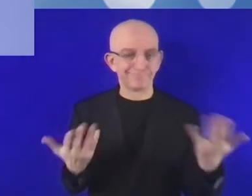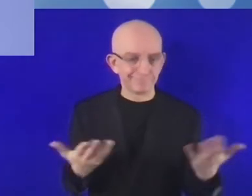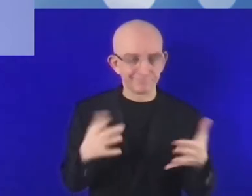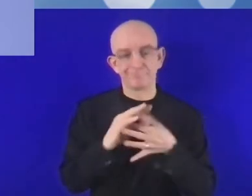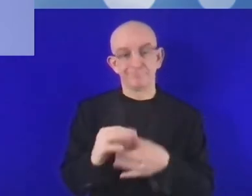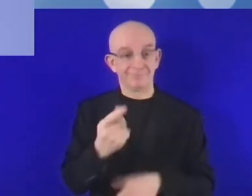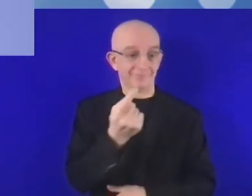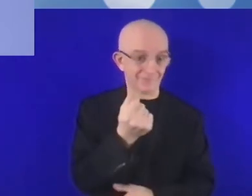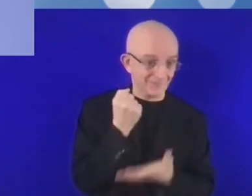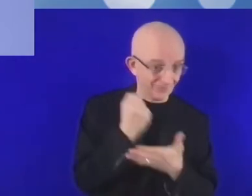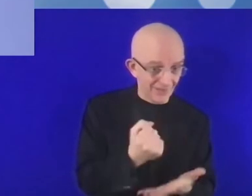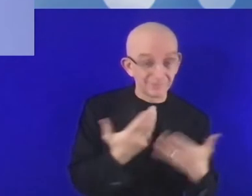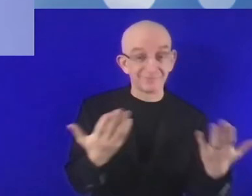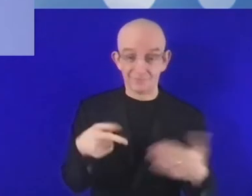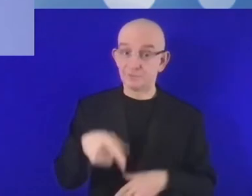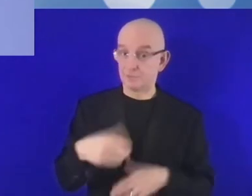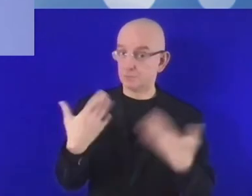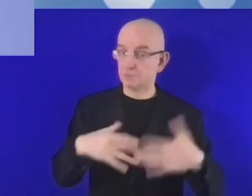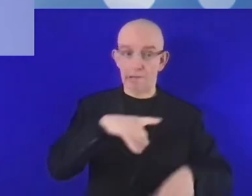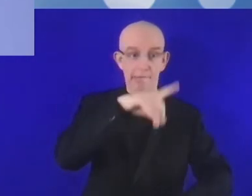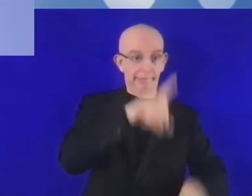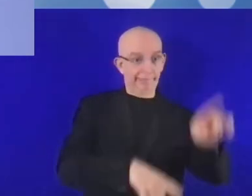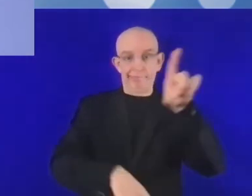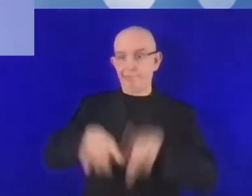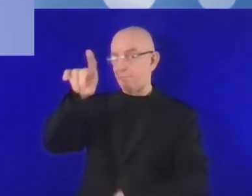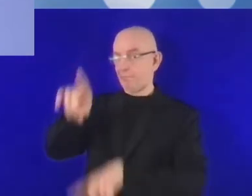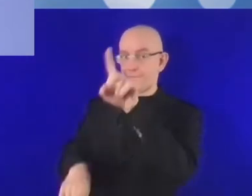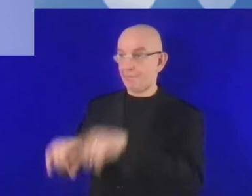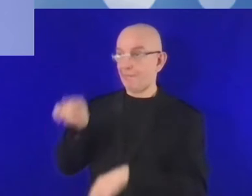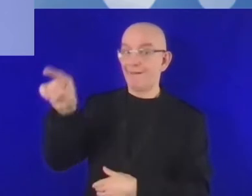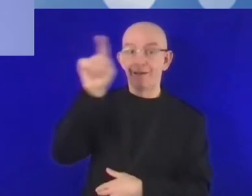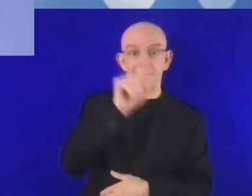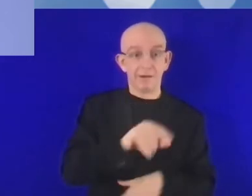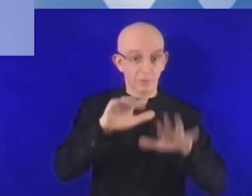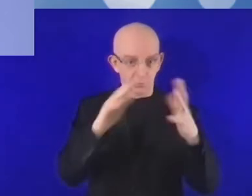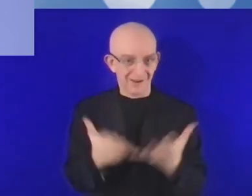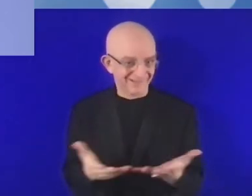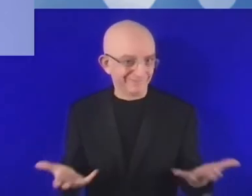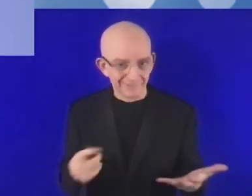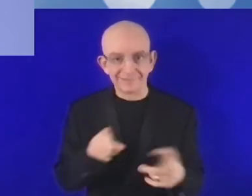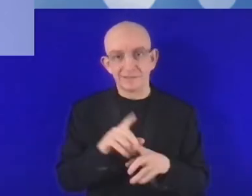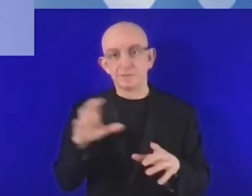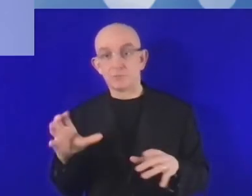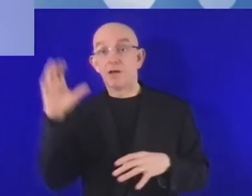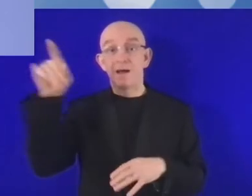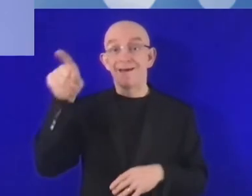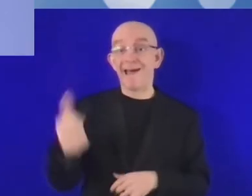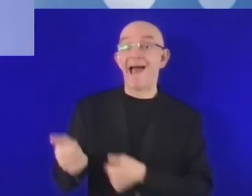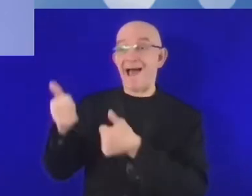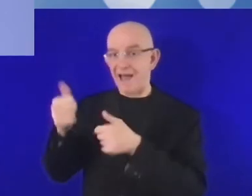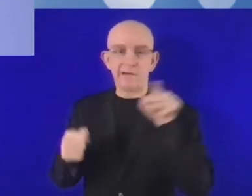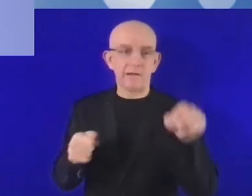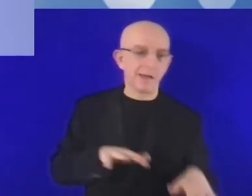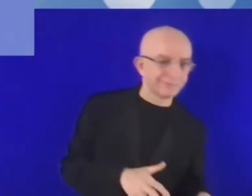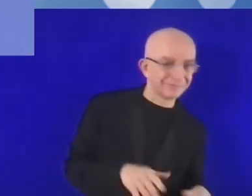esta brecha digital y también esta brecha financiera serían los desafíos más